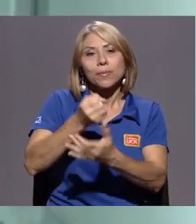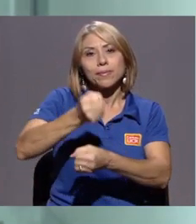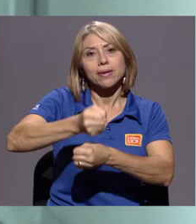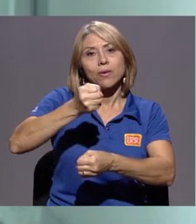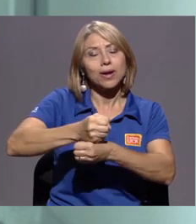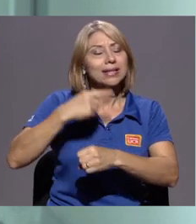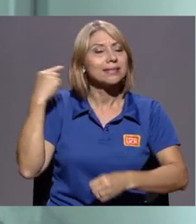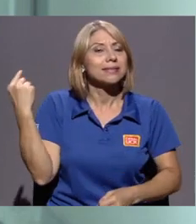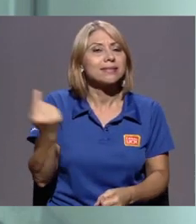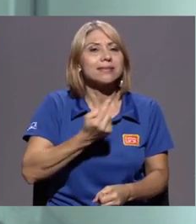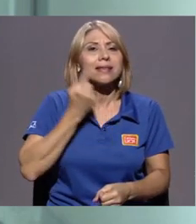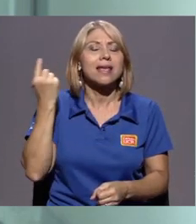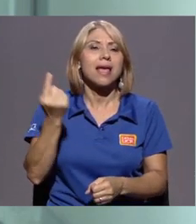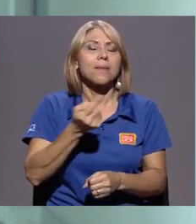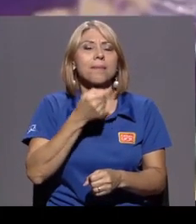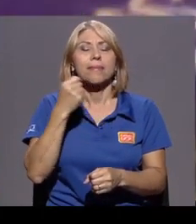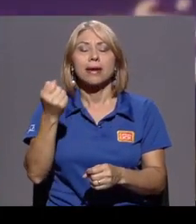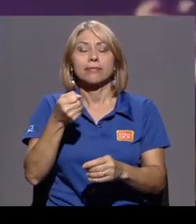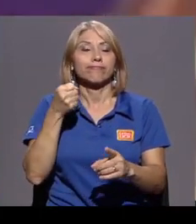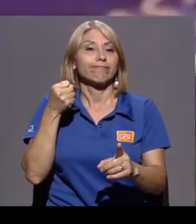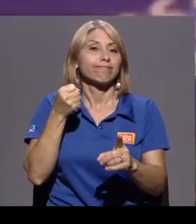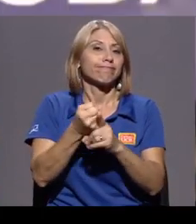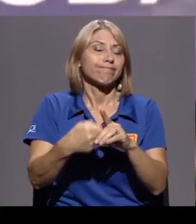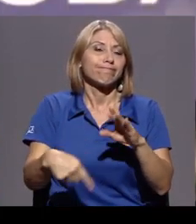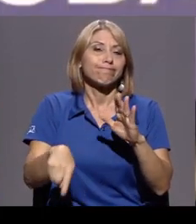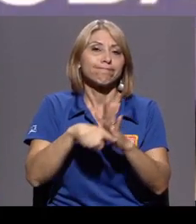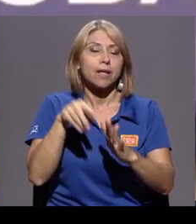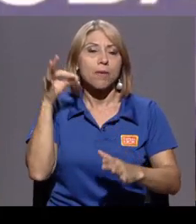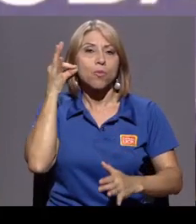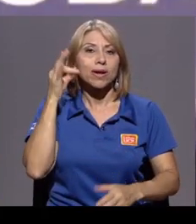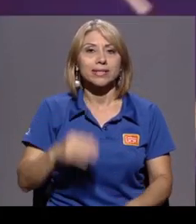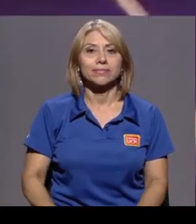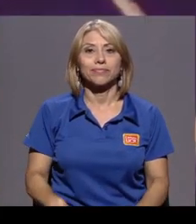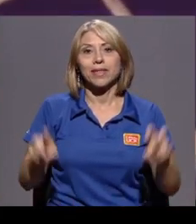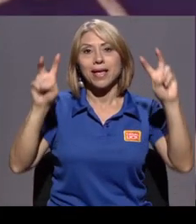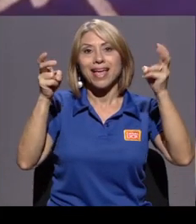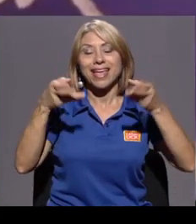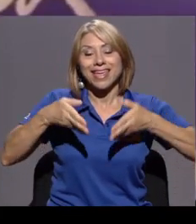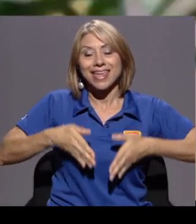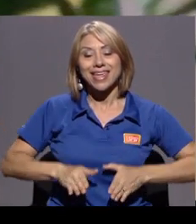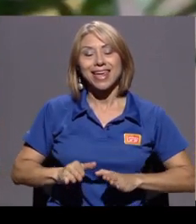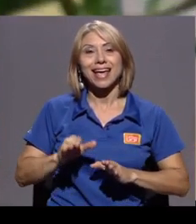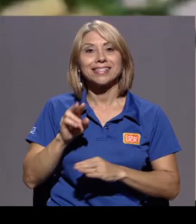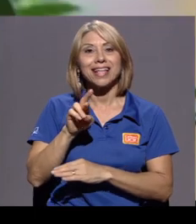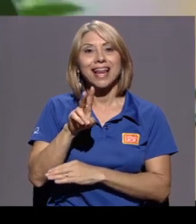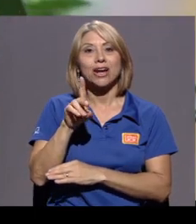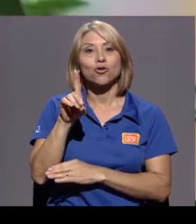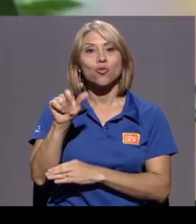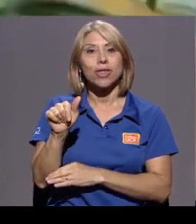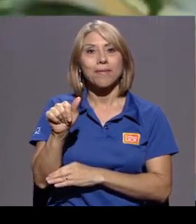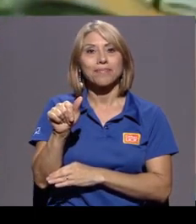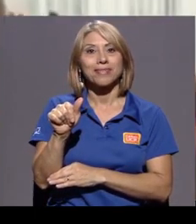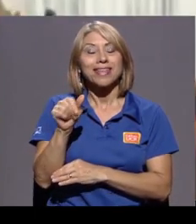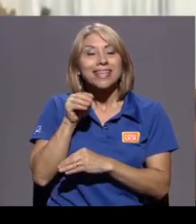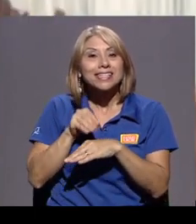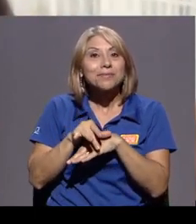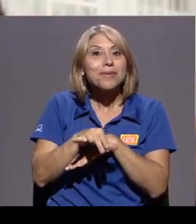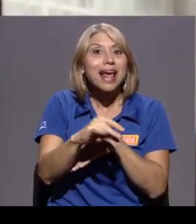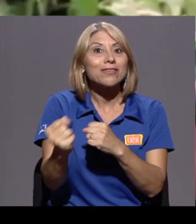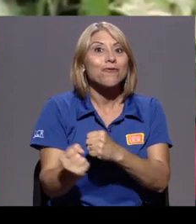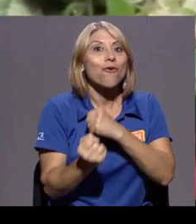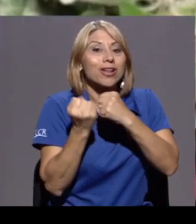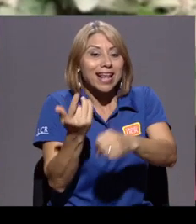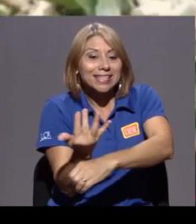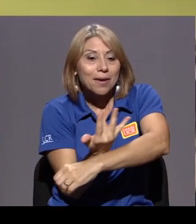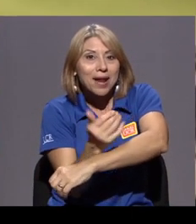terminan siempre golpeando más a las mujeres. Las Hijas de la Ruda, inspiradas en la fortaleza de la planta a la cual